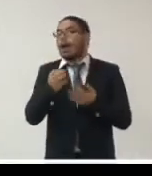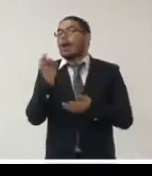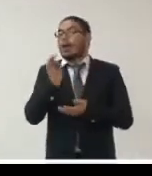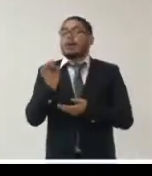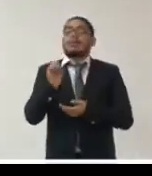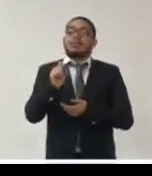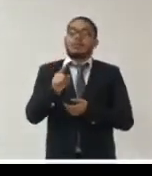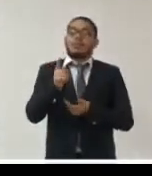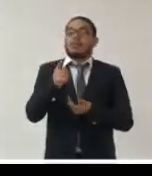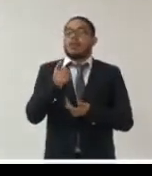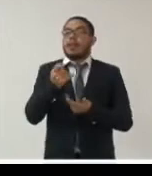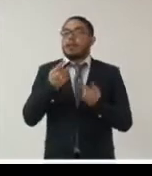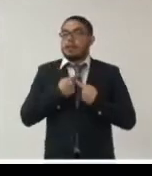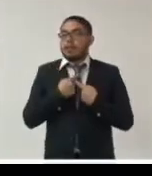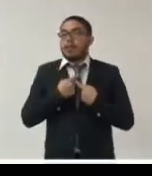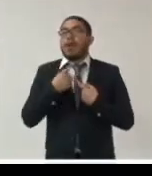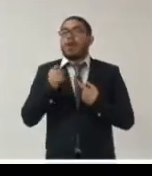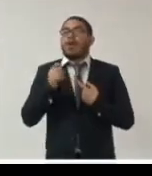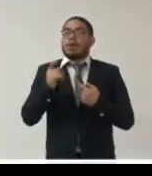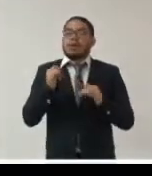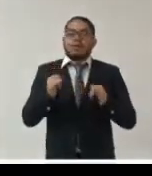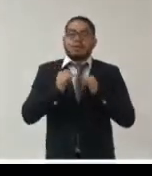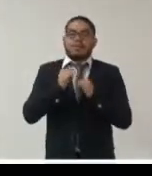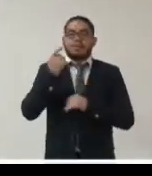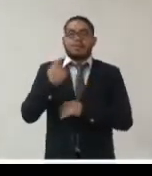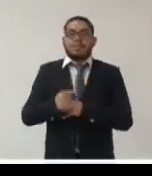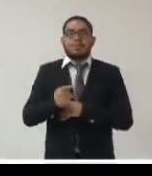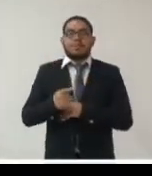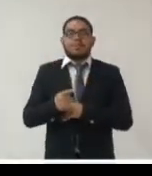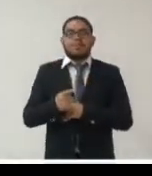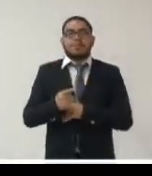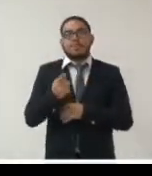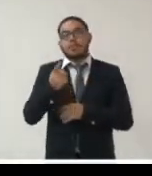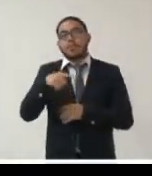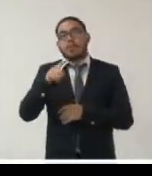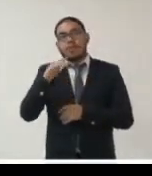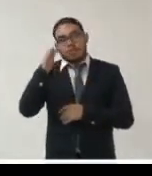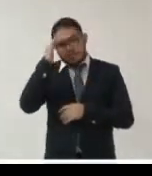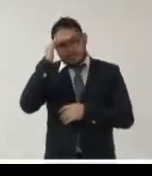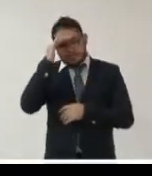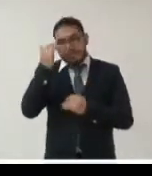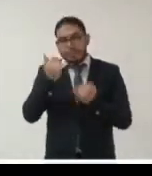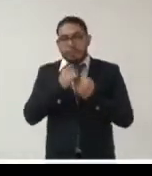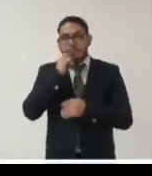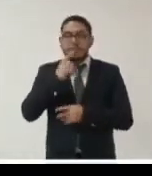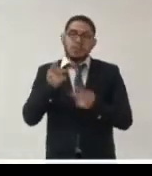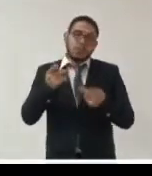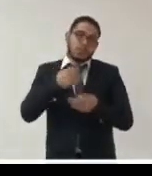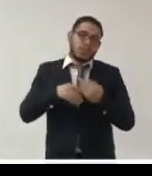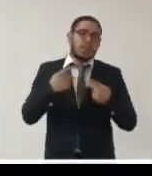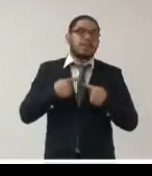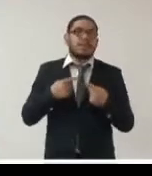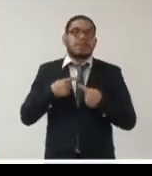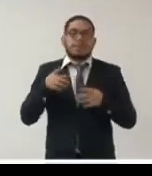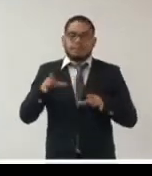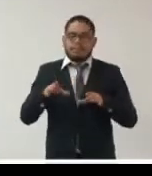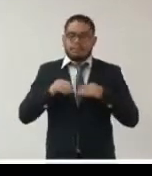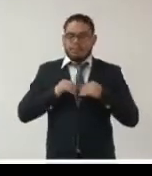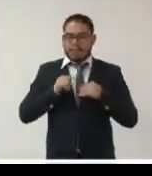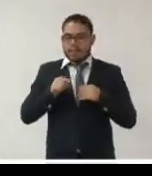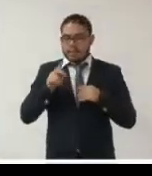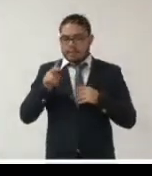y como tal crear un apoyo y conciencia para que todos los servidores públicos nos apropiemos del tema